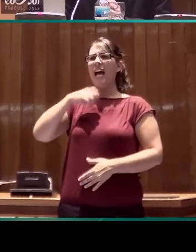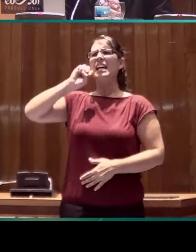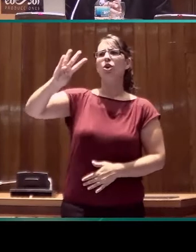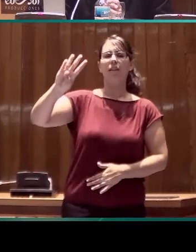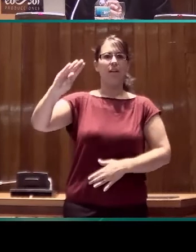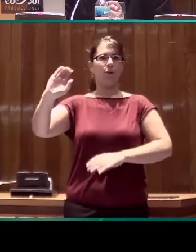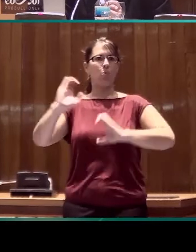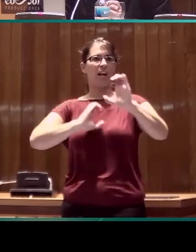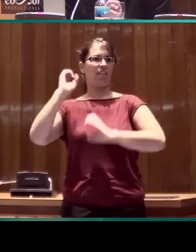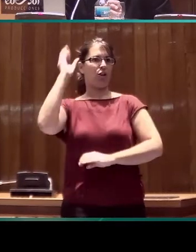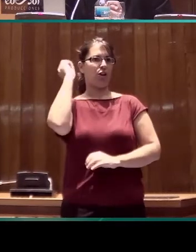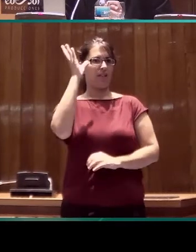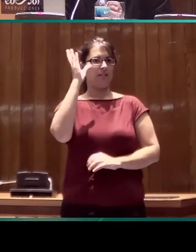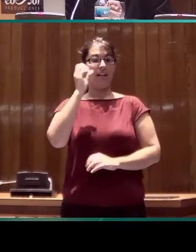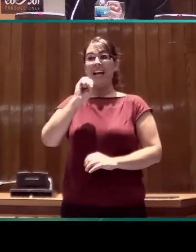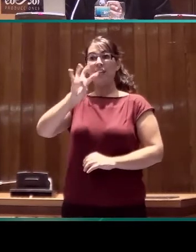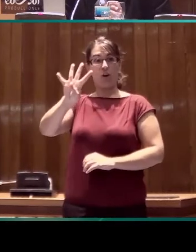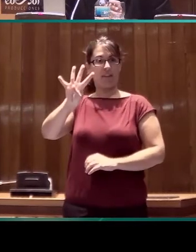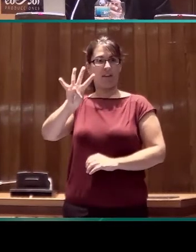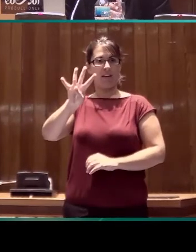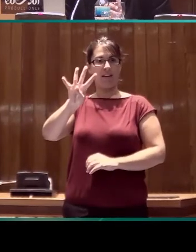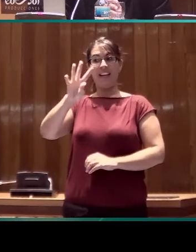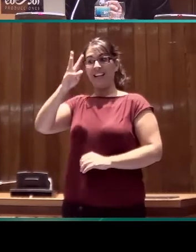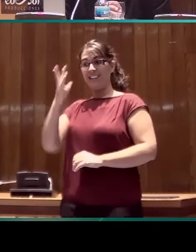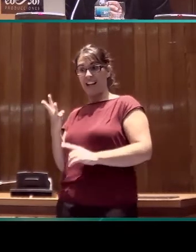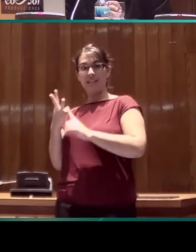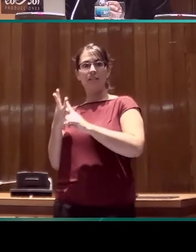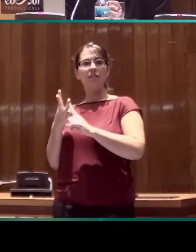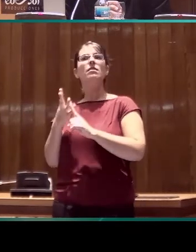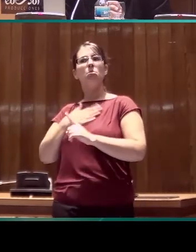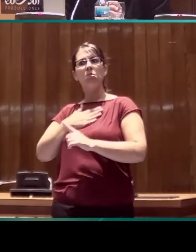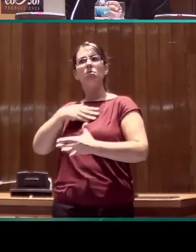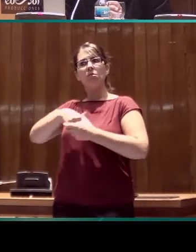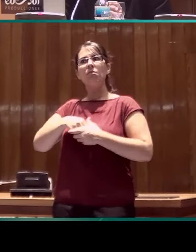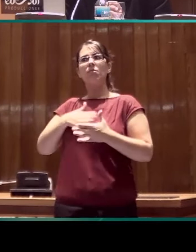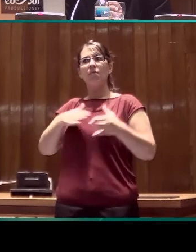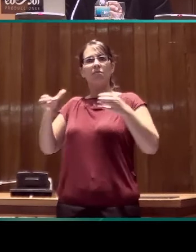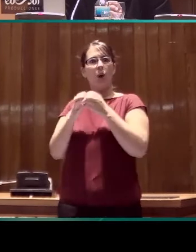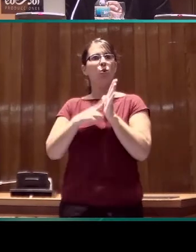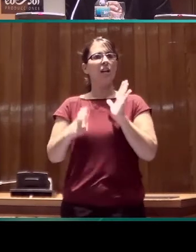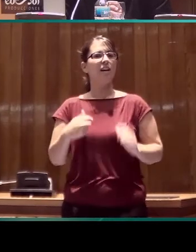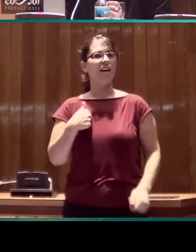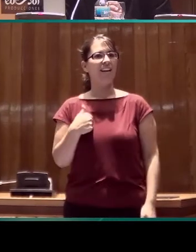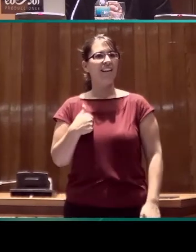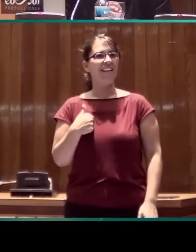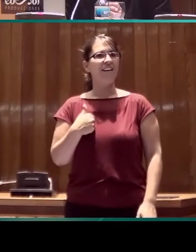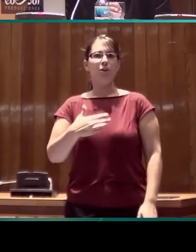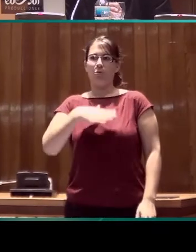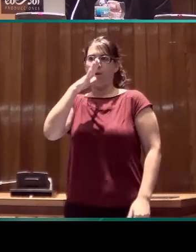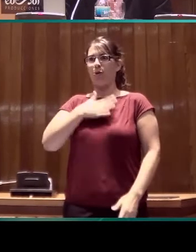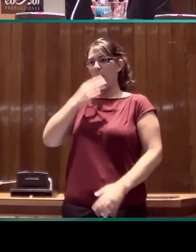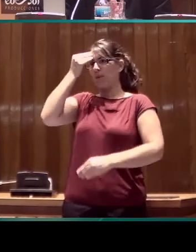De las 14 comunicaciones, hay tres que son de miembros de UCIL-CEUBA. Y eso yo creo que es un porcentaje tremendamente importante.